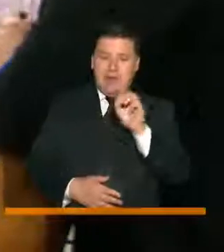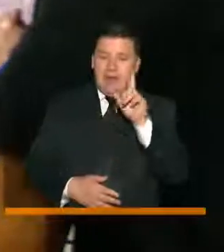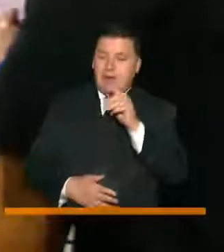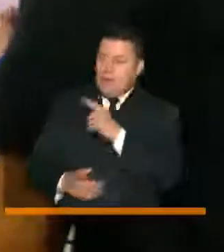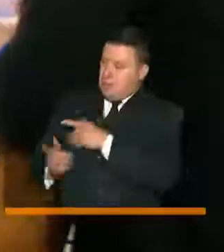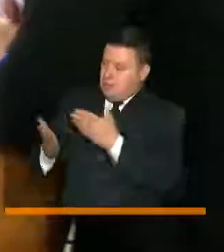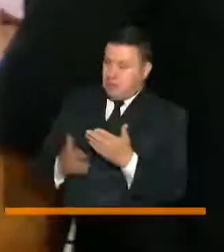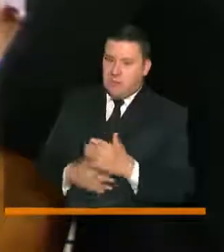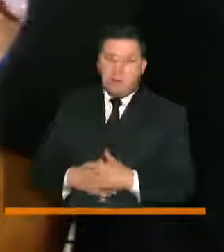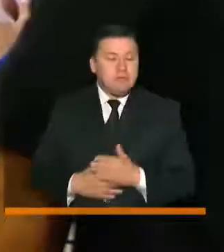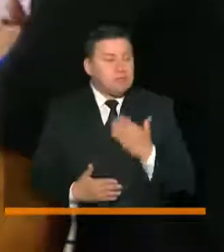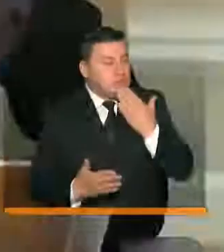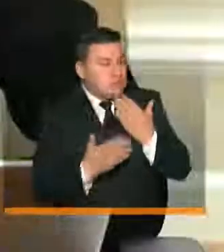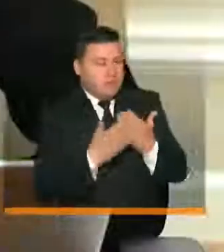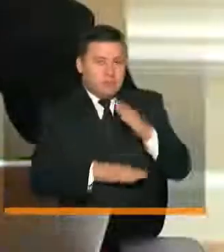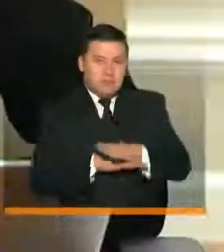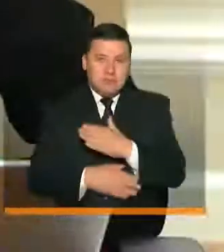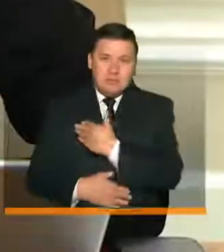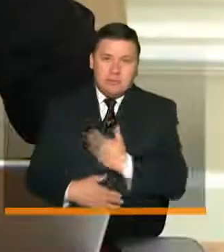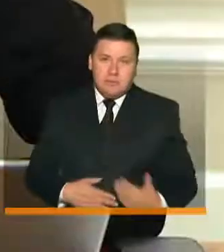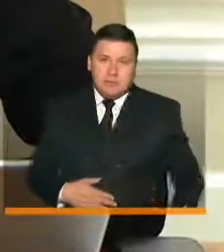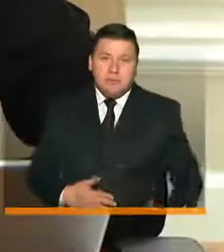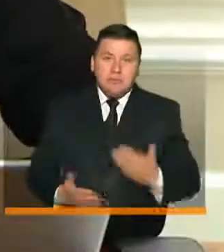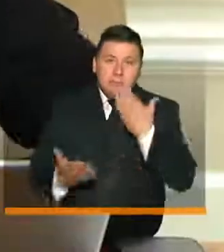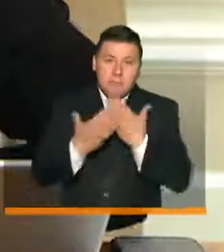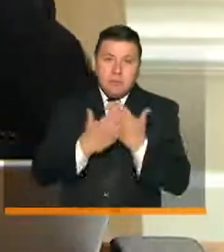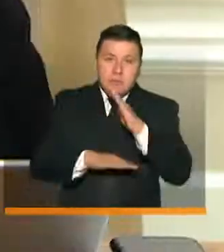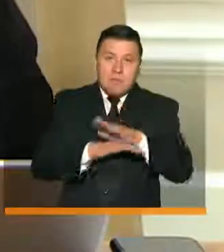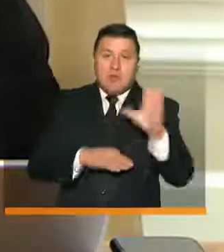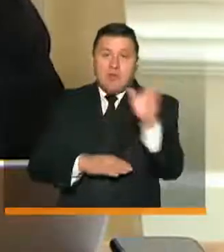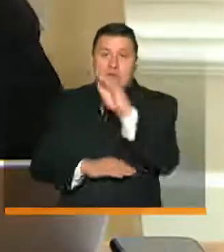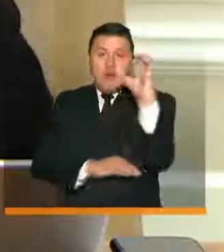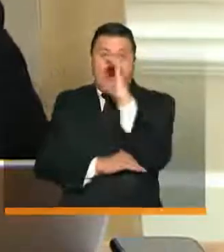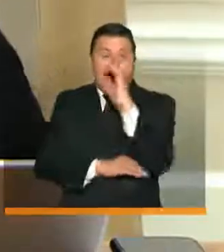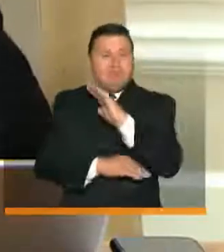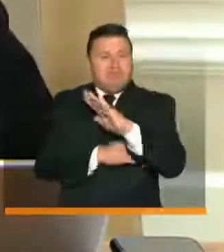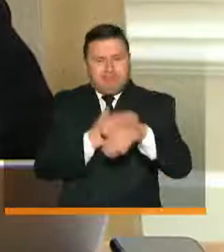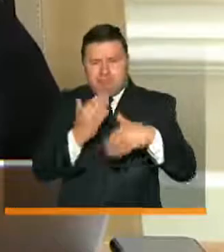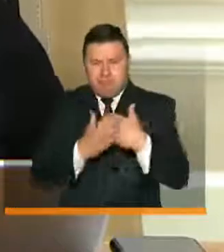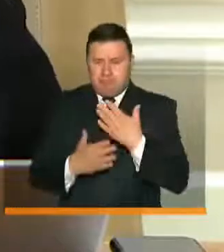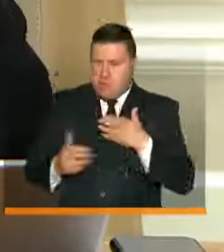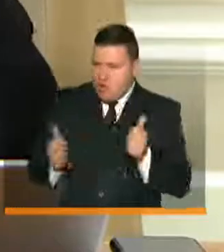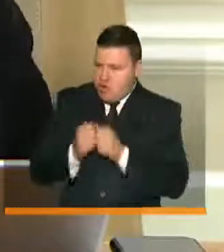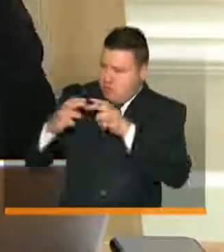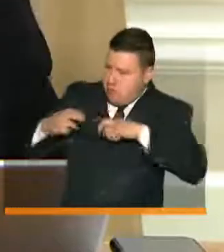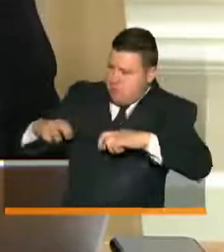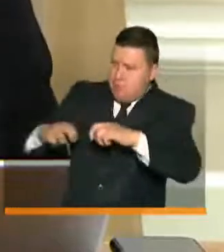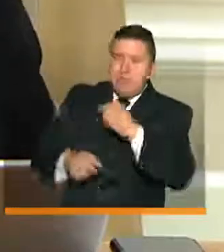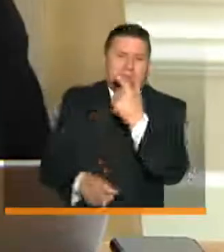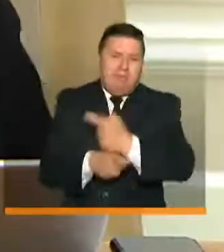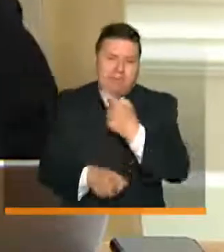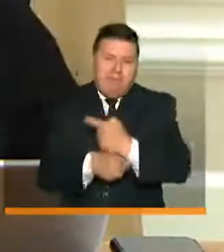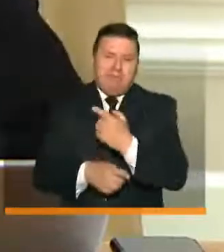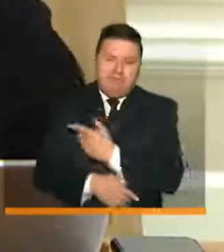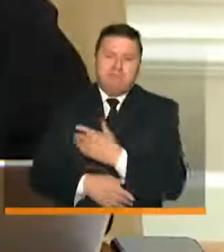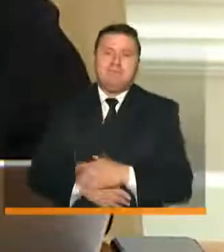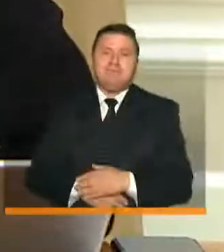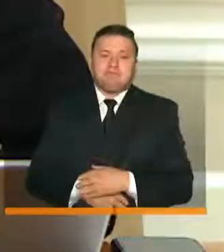Buenas tardes, señor presidente. Buenas tardes para todos los colombianos y a todos mis colegas. Efectivamente,